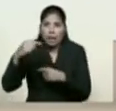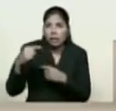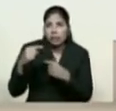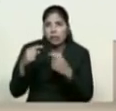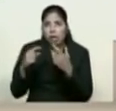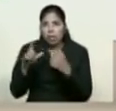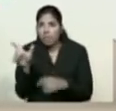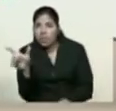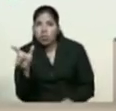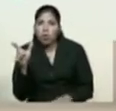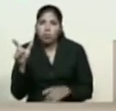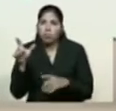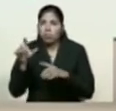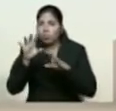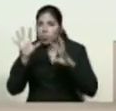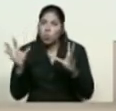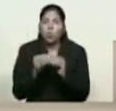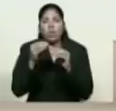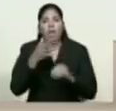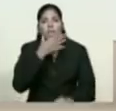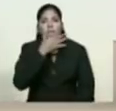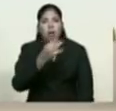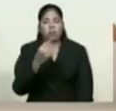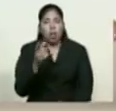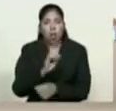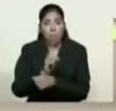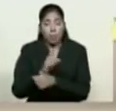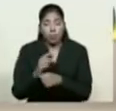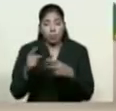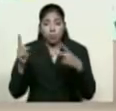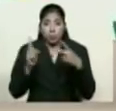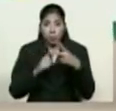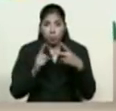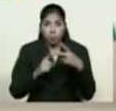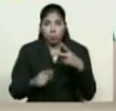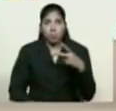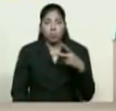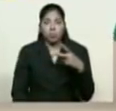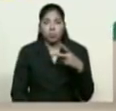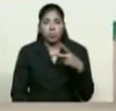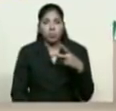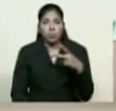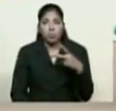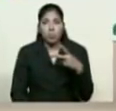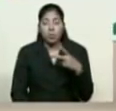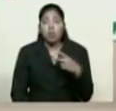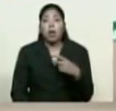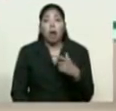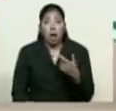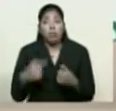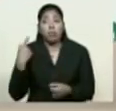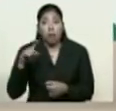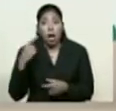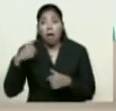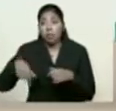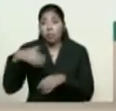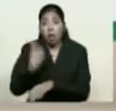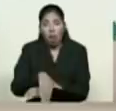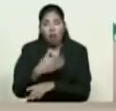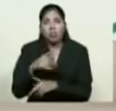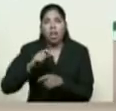denominados en moneda nacional. Segundo, mejorar la disponibilidad del efectivo en la economía.